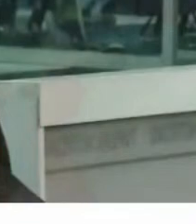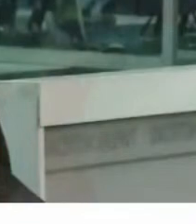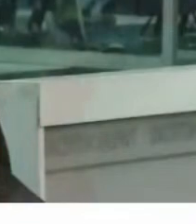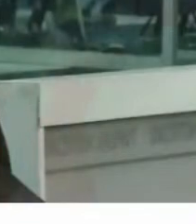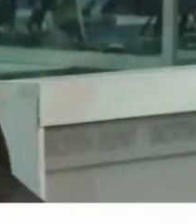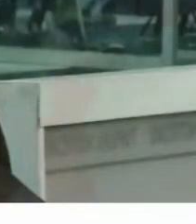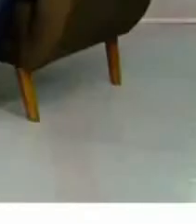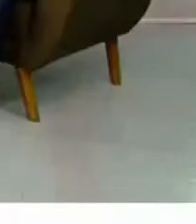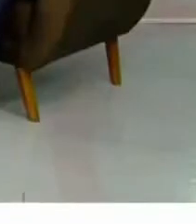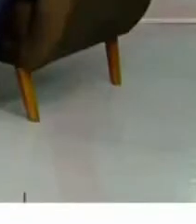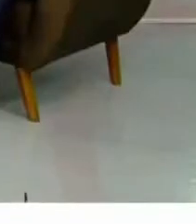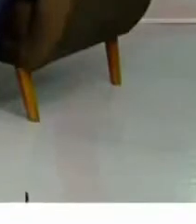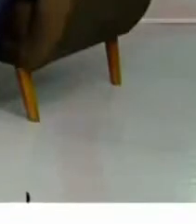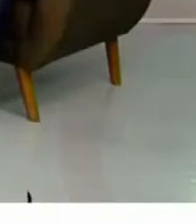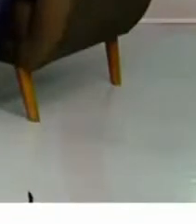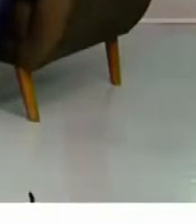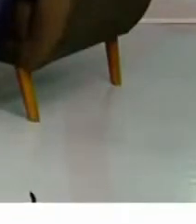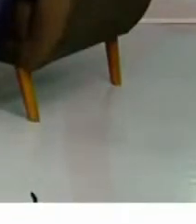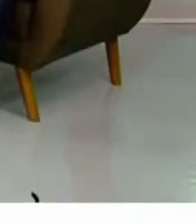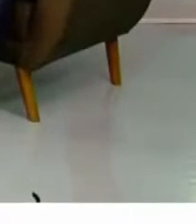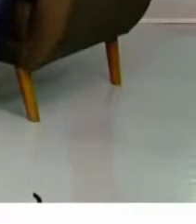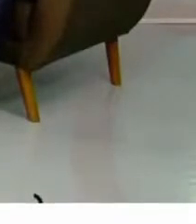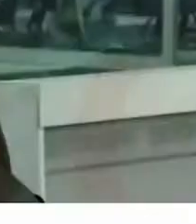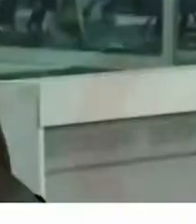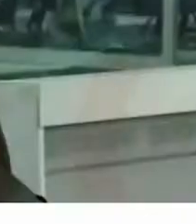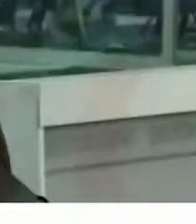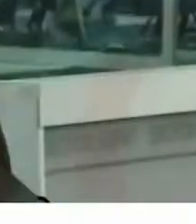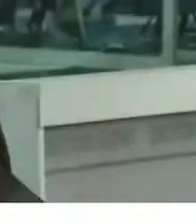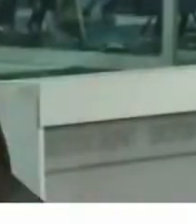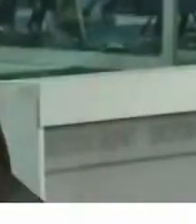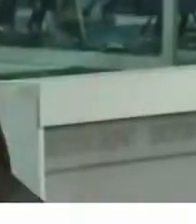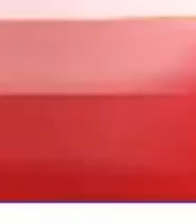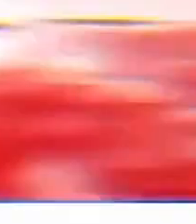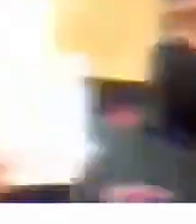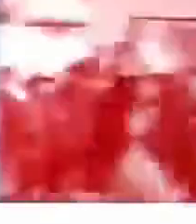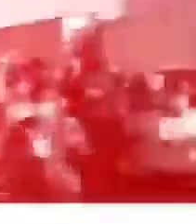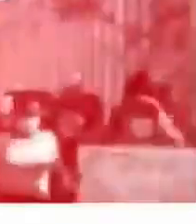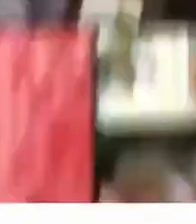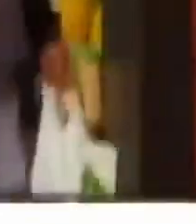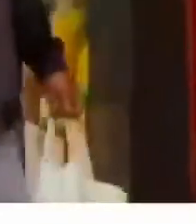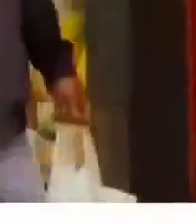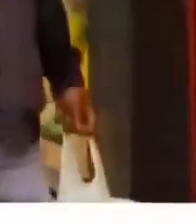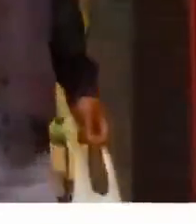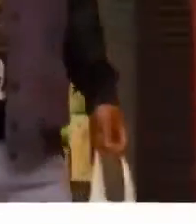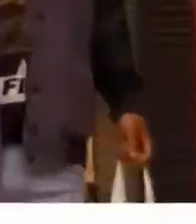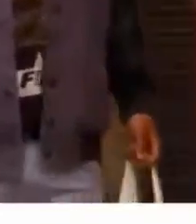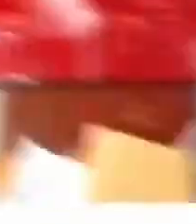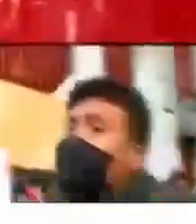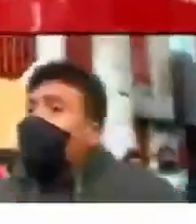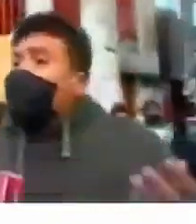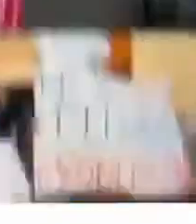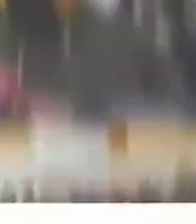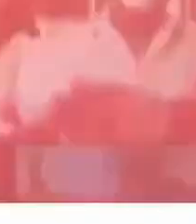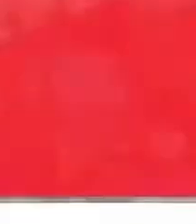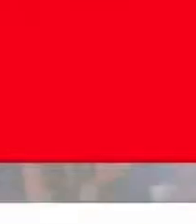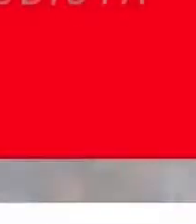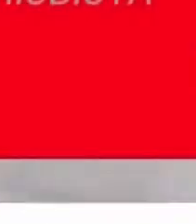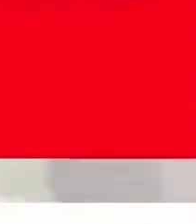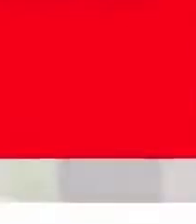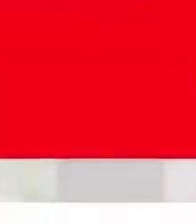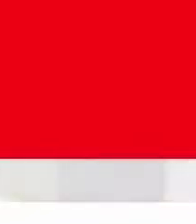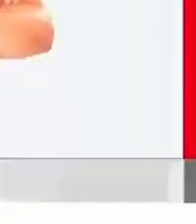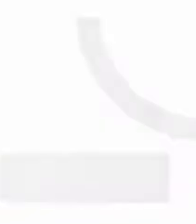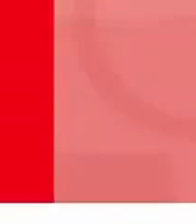ir o a una vacunatón o puedes ir a un centro regular de vacunación y te van a vacunar. Para entender mejor qué sucede a nuestro alrededor,